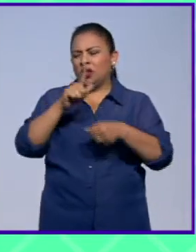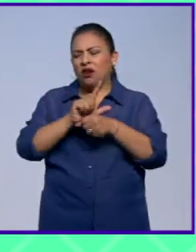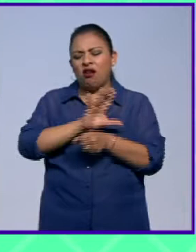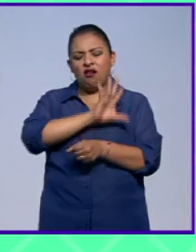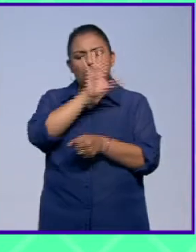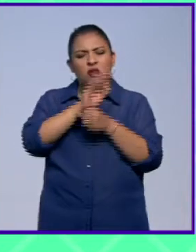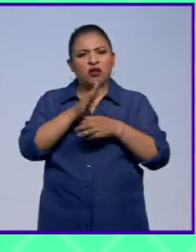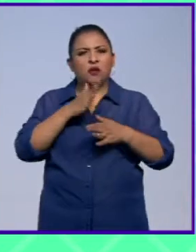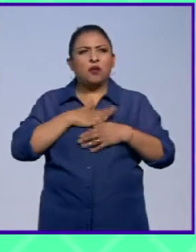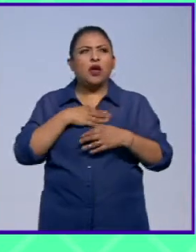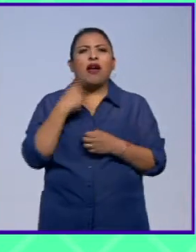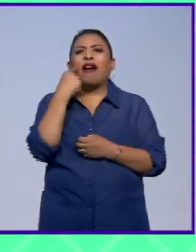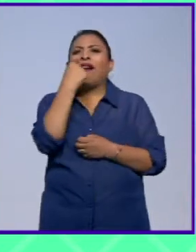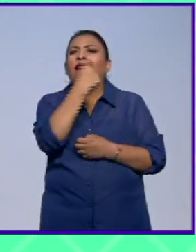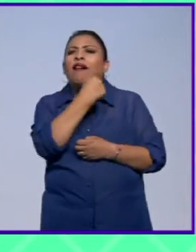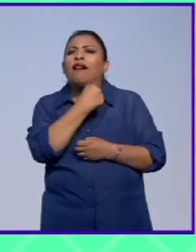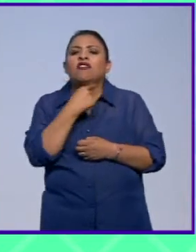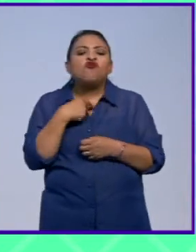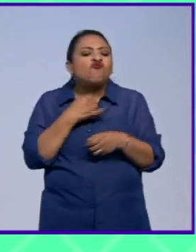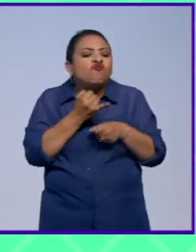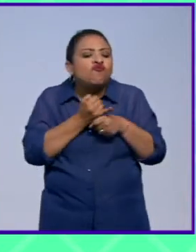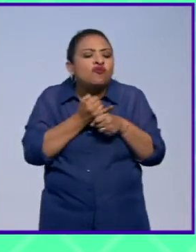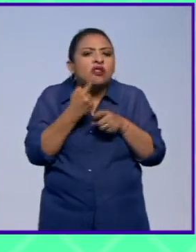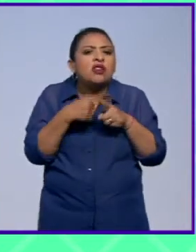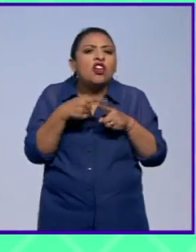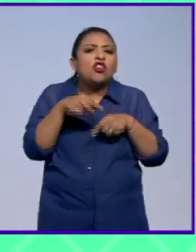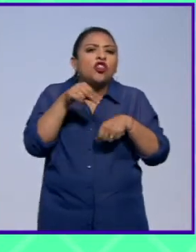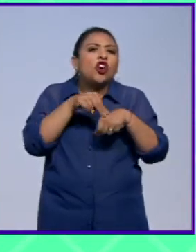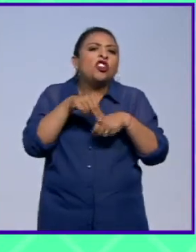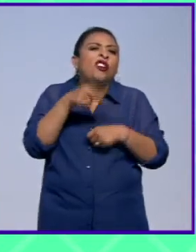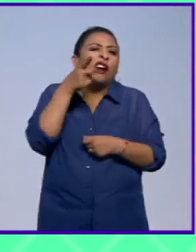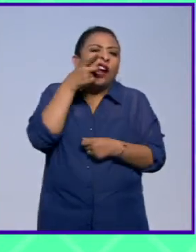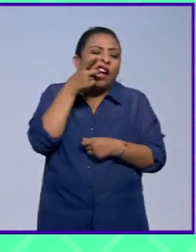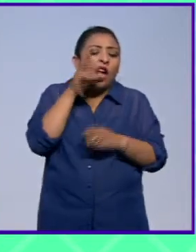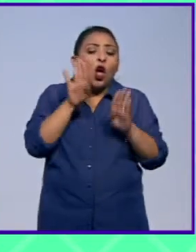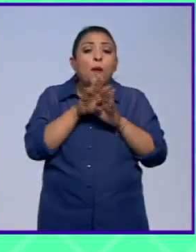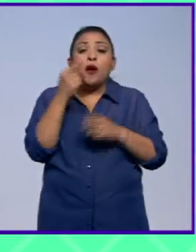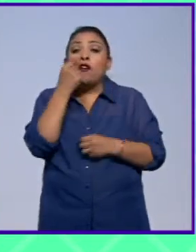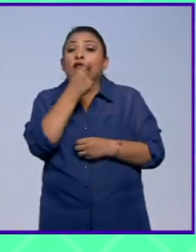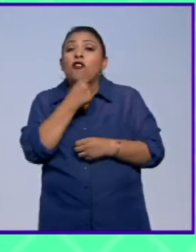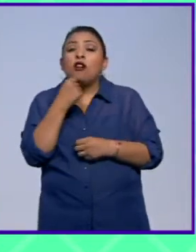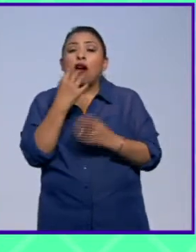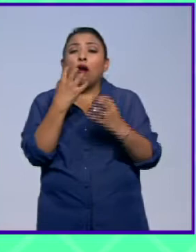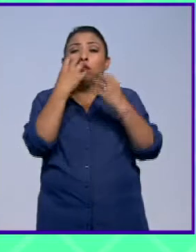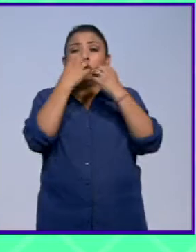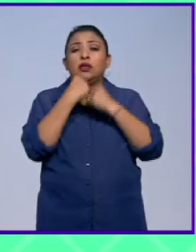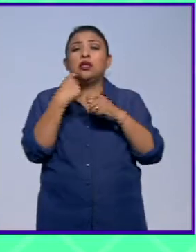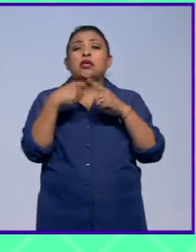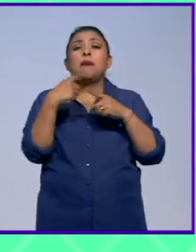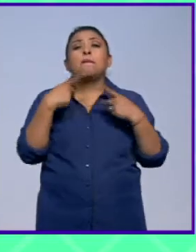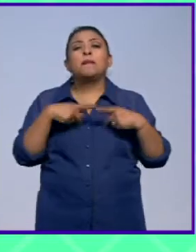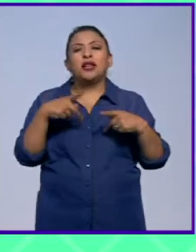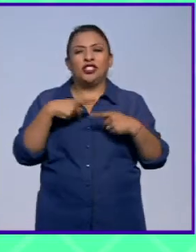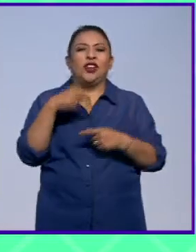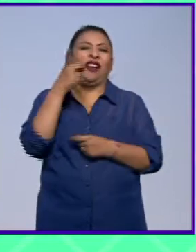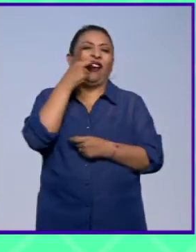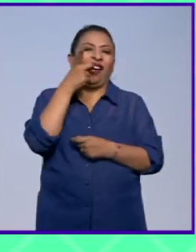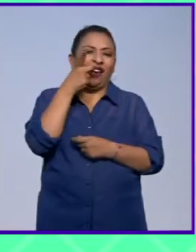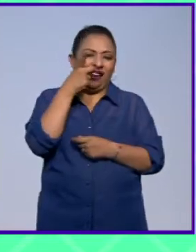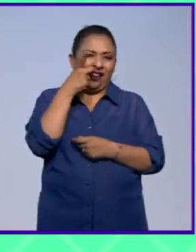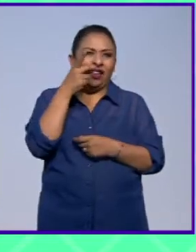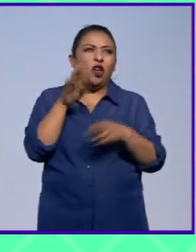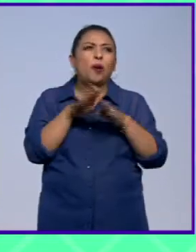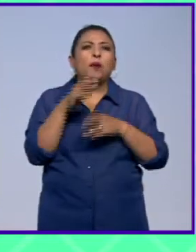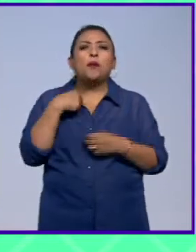como mi boca es explorada por un dentista como mi boca es colonizada por un dentista como en mi